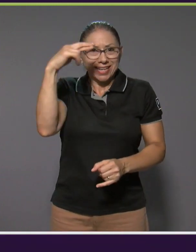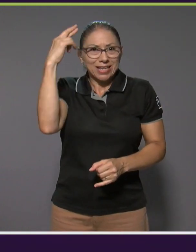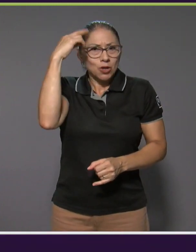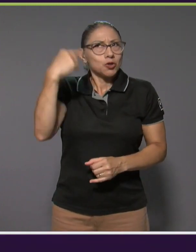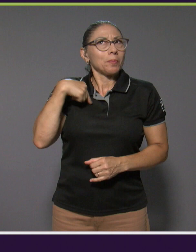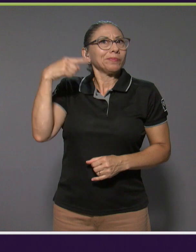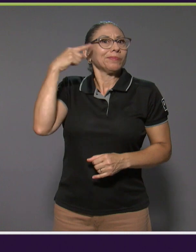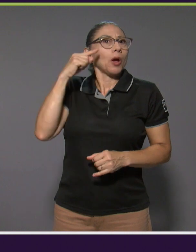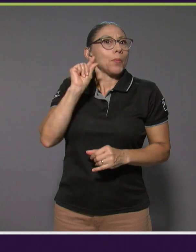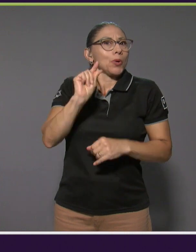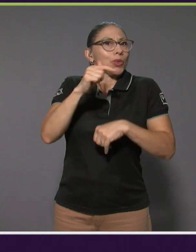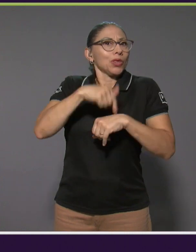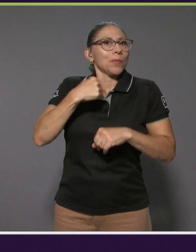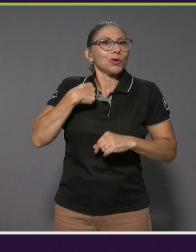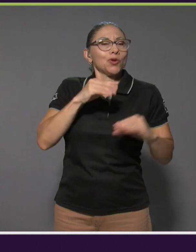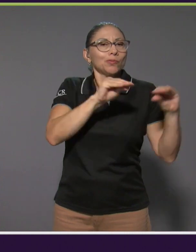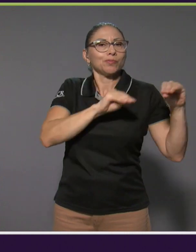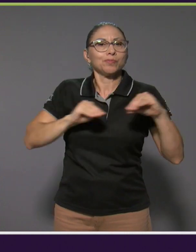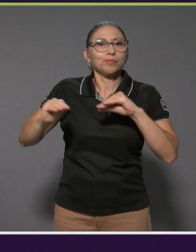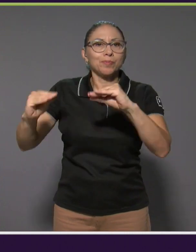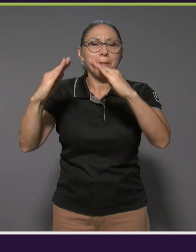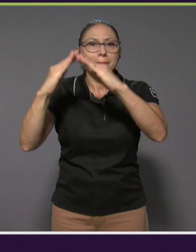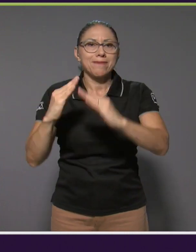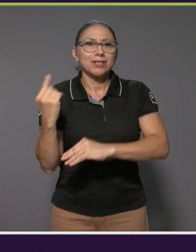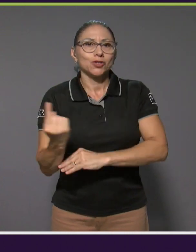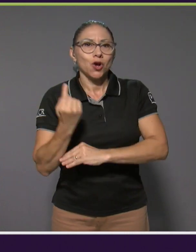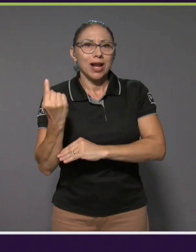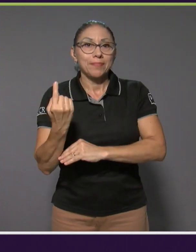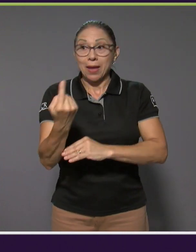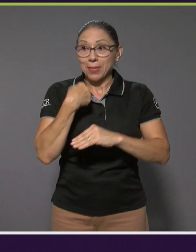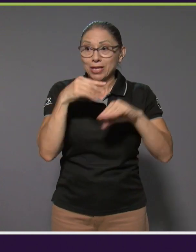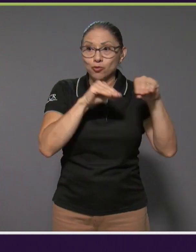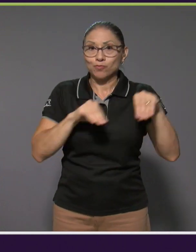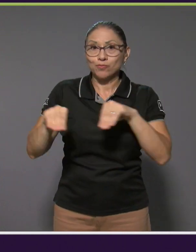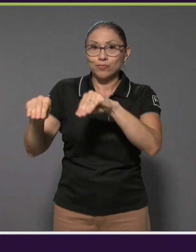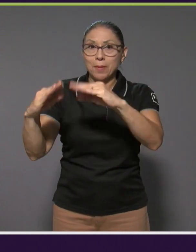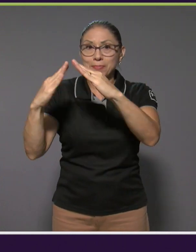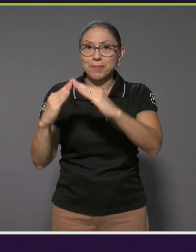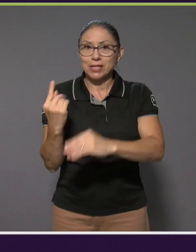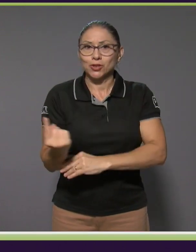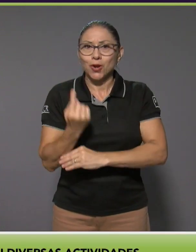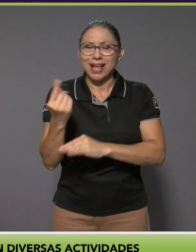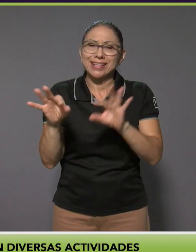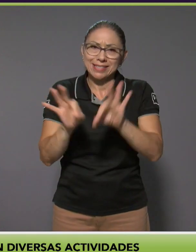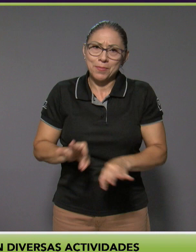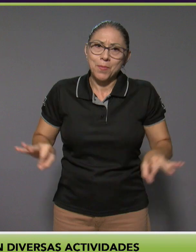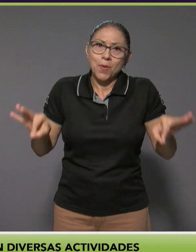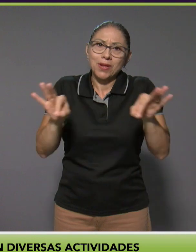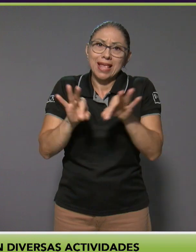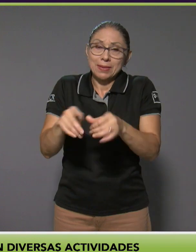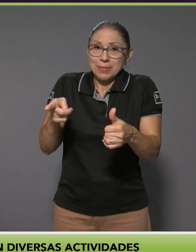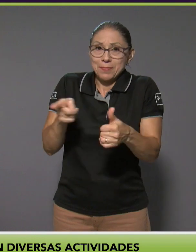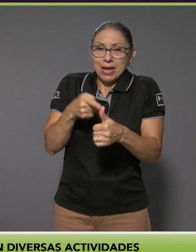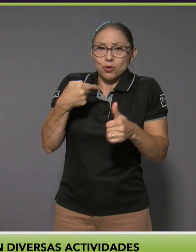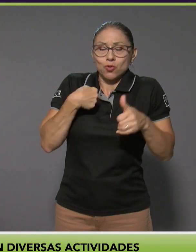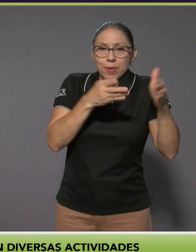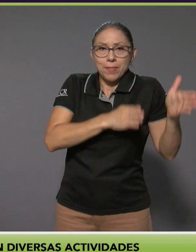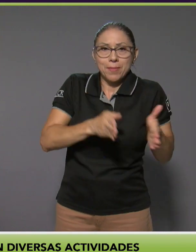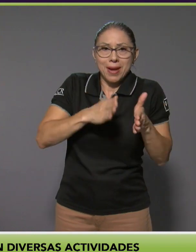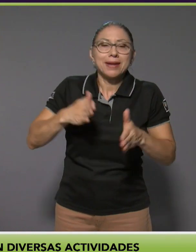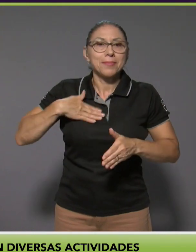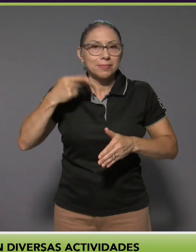pronto a vivir sola. Pero para irme a vivir sola, es importante la preparación mía y de mis papás.